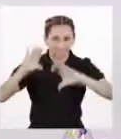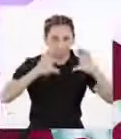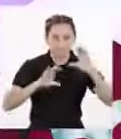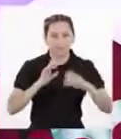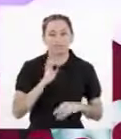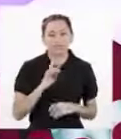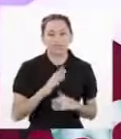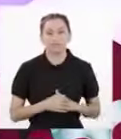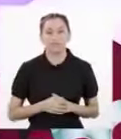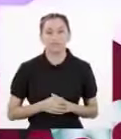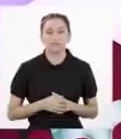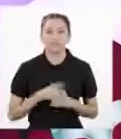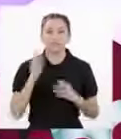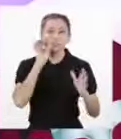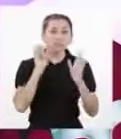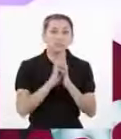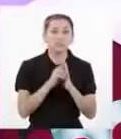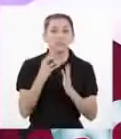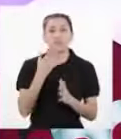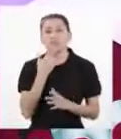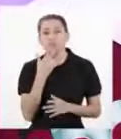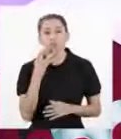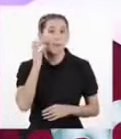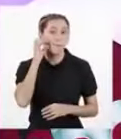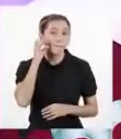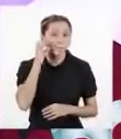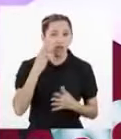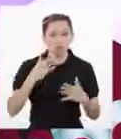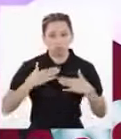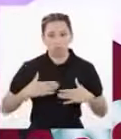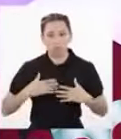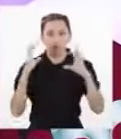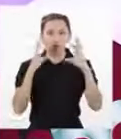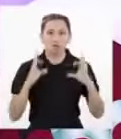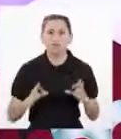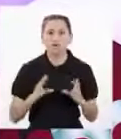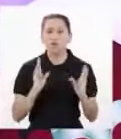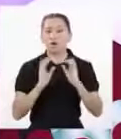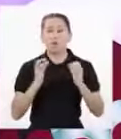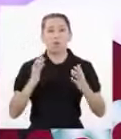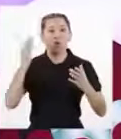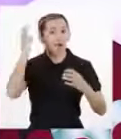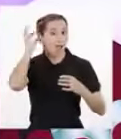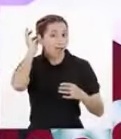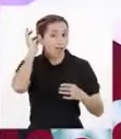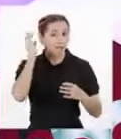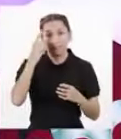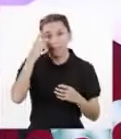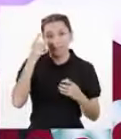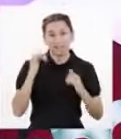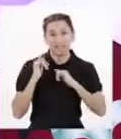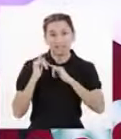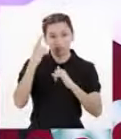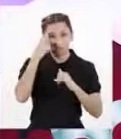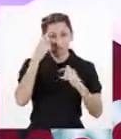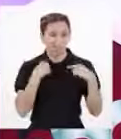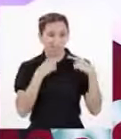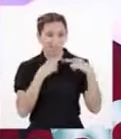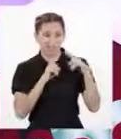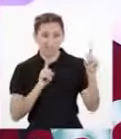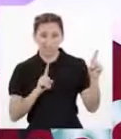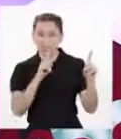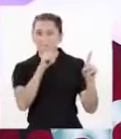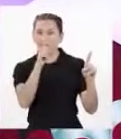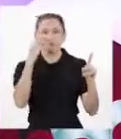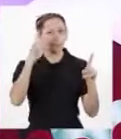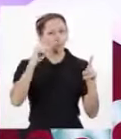hablando Si hacemos diferencias por el color de piel, la forma del cuerpo o el cabello Solo porque lo vemos distinto al nuestro No estamos